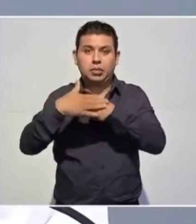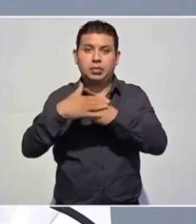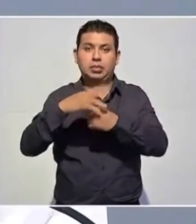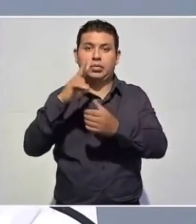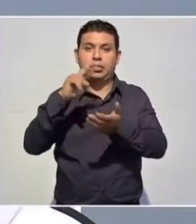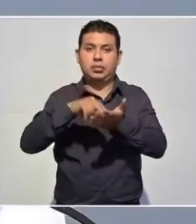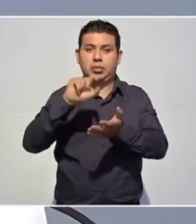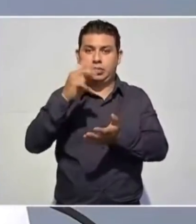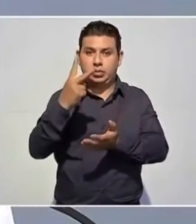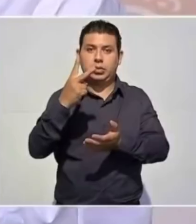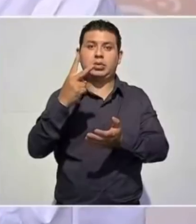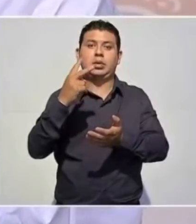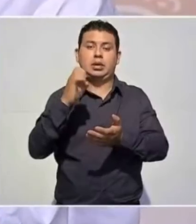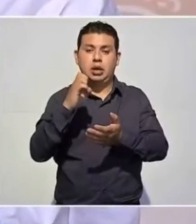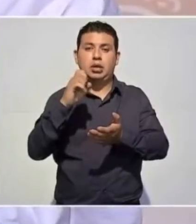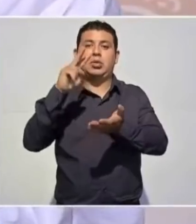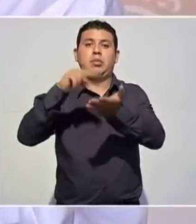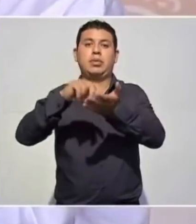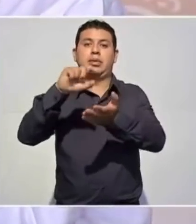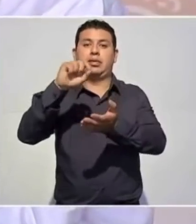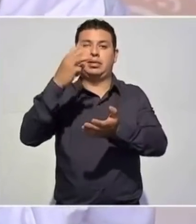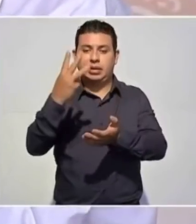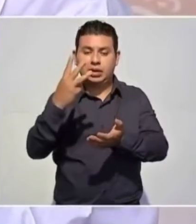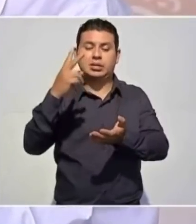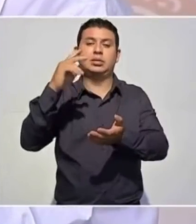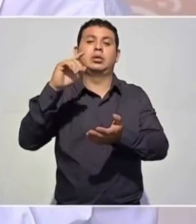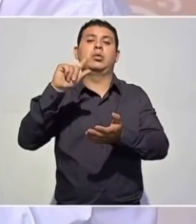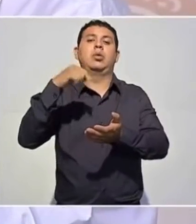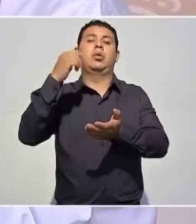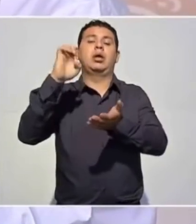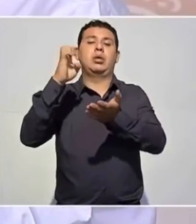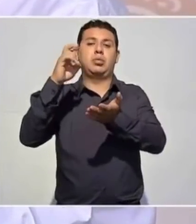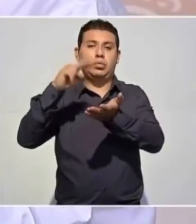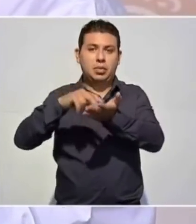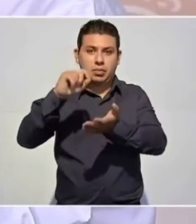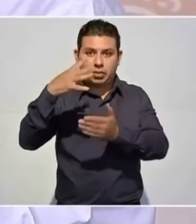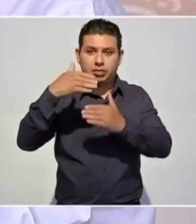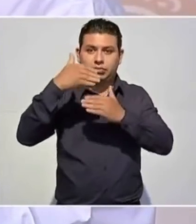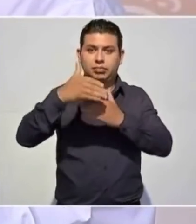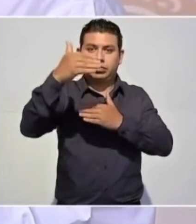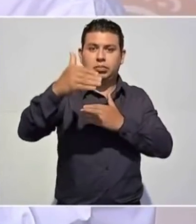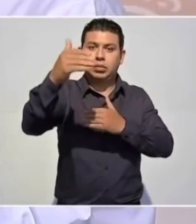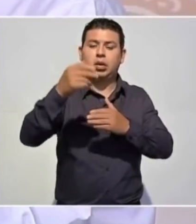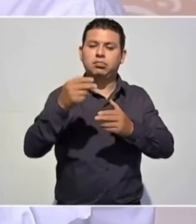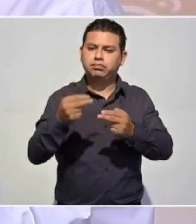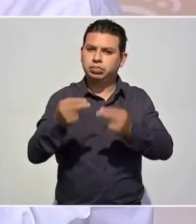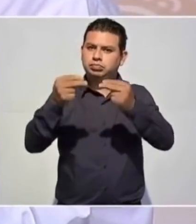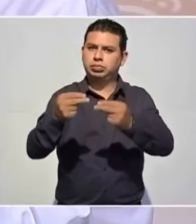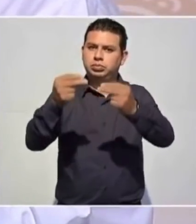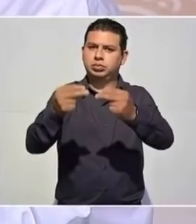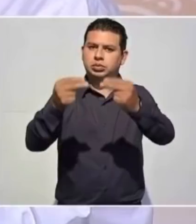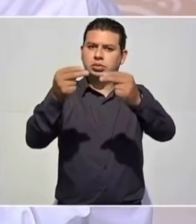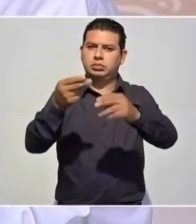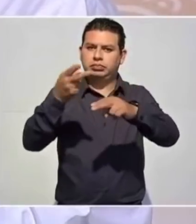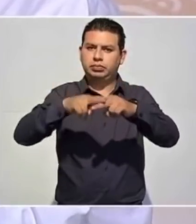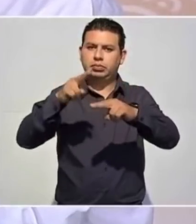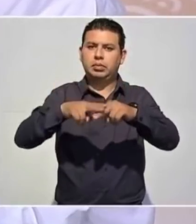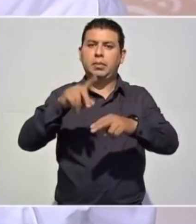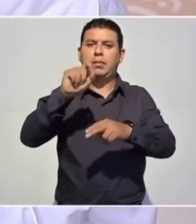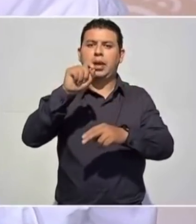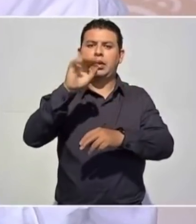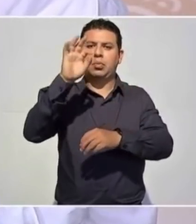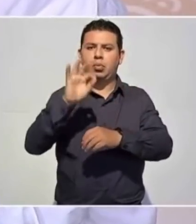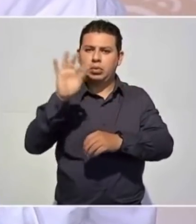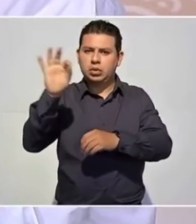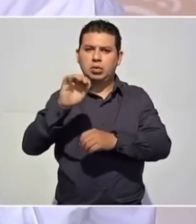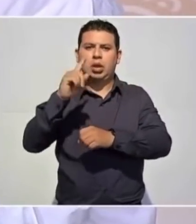2023 y 2024, el aumento será del 20 por ciento anual,